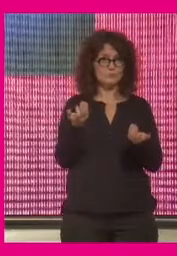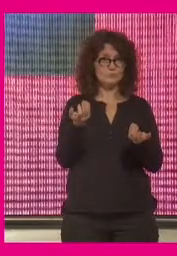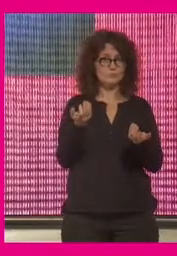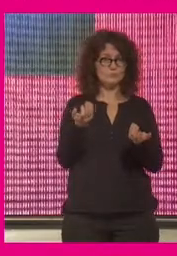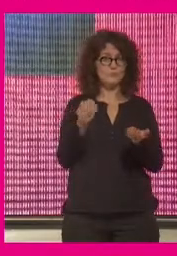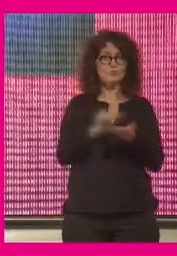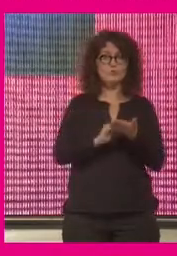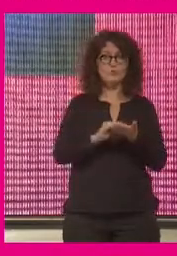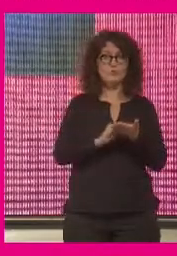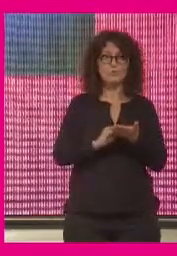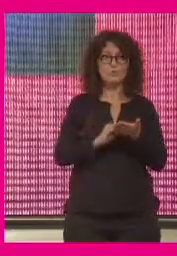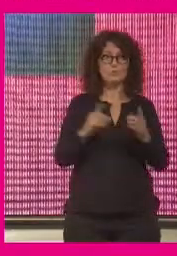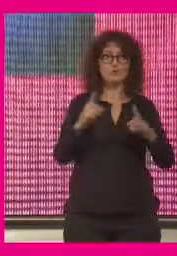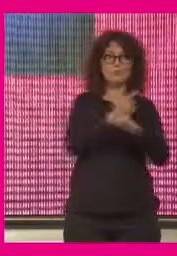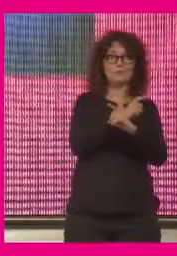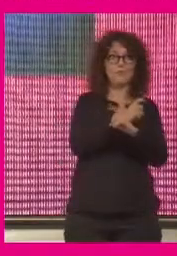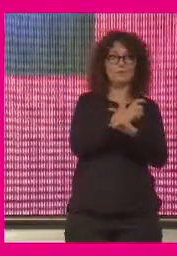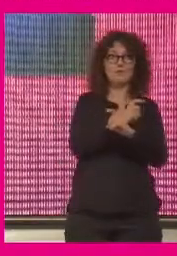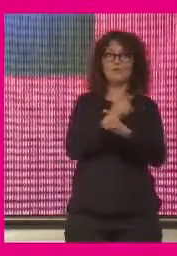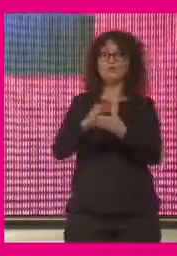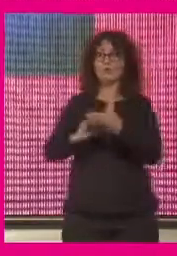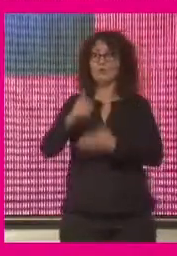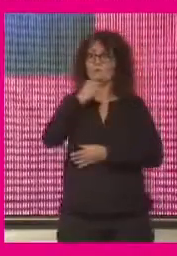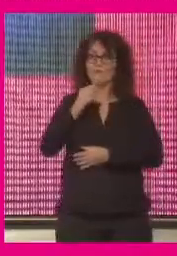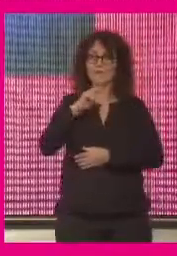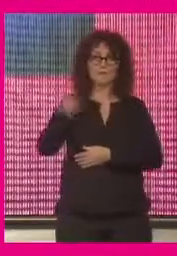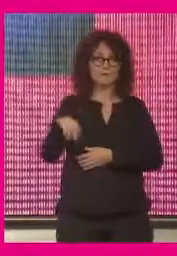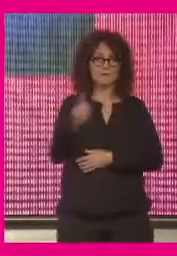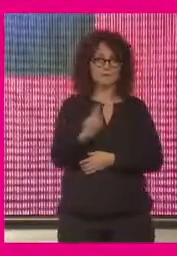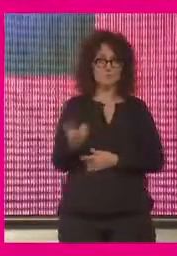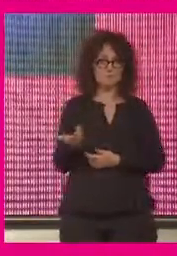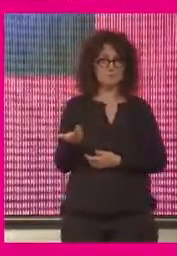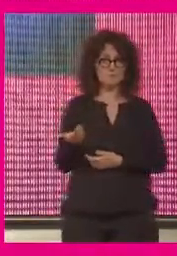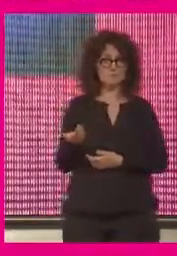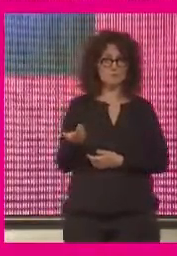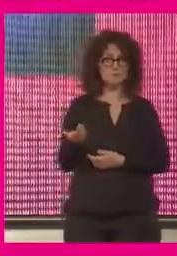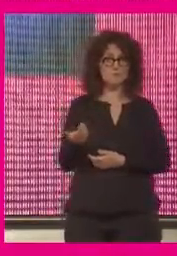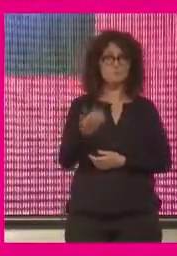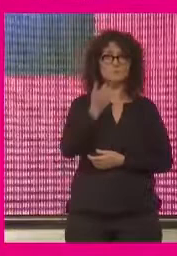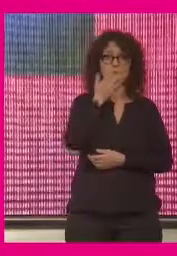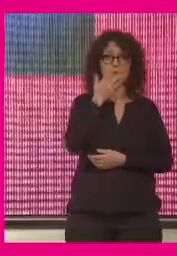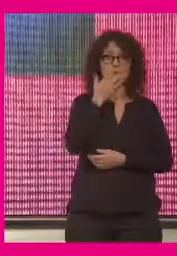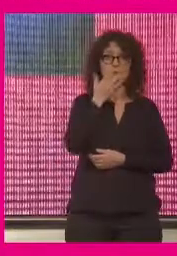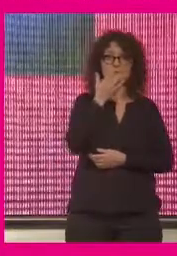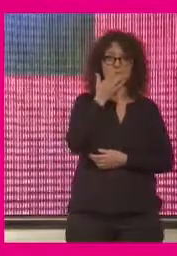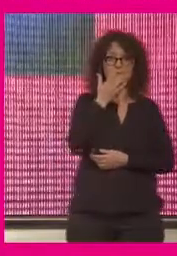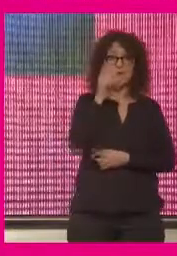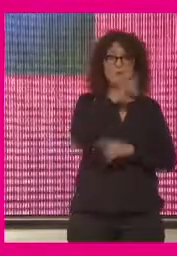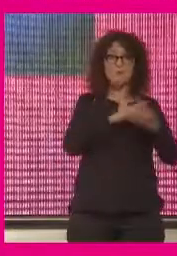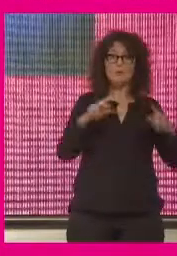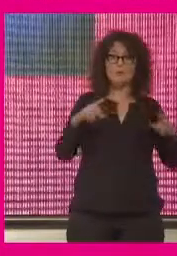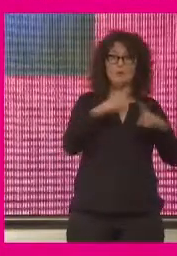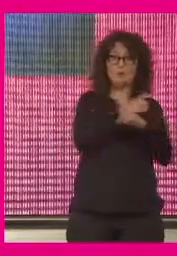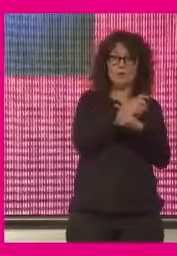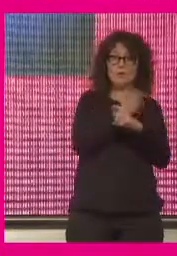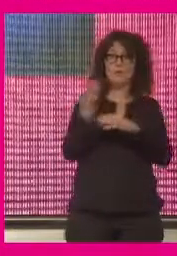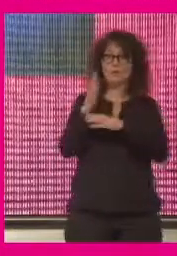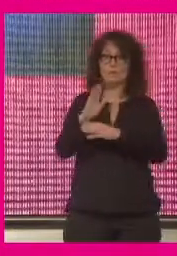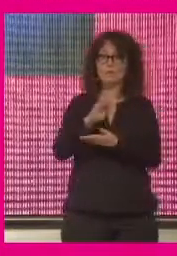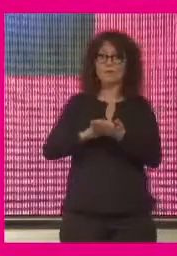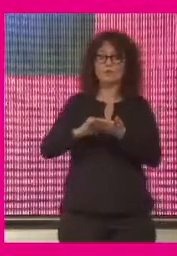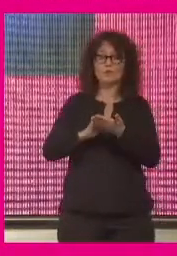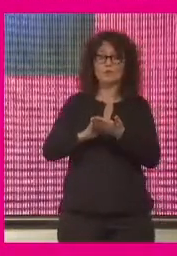tienen soluciones fáciles quien hace de una problema complejo le propone una solución fácil se llama populismo